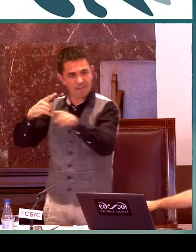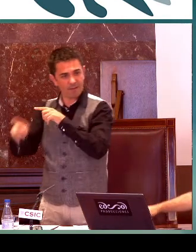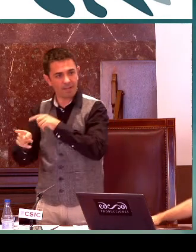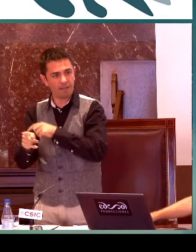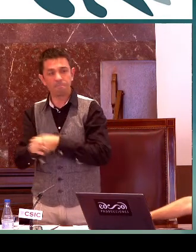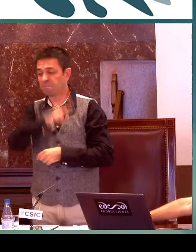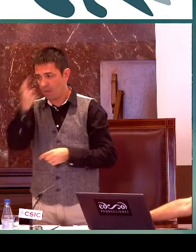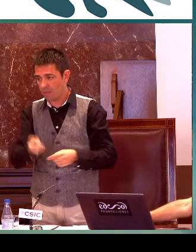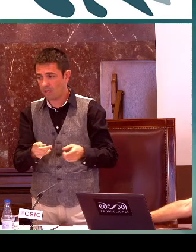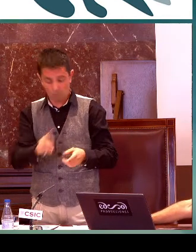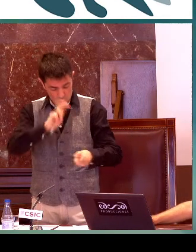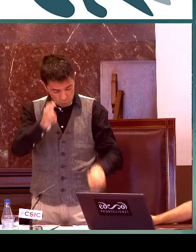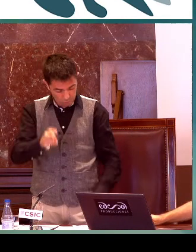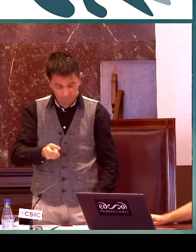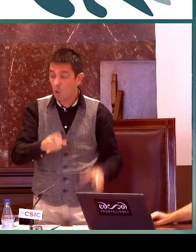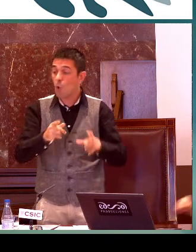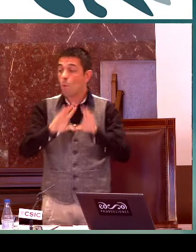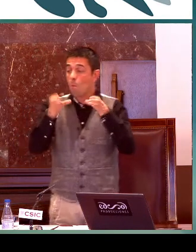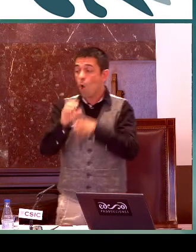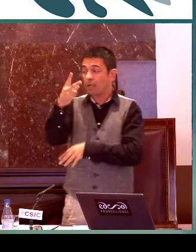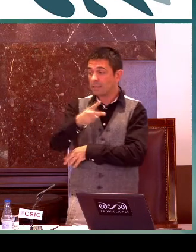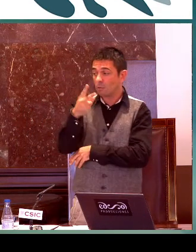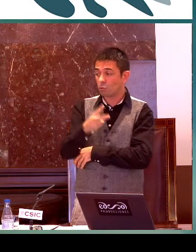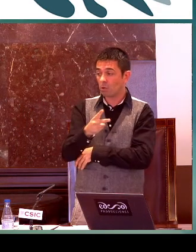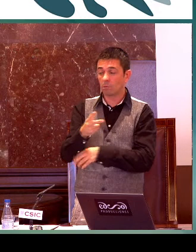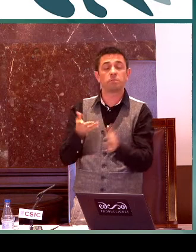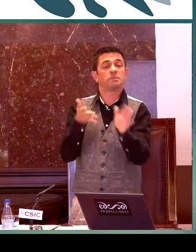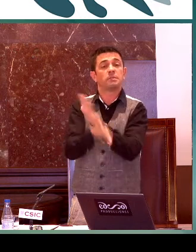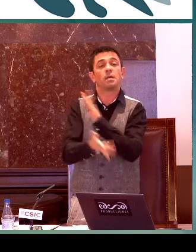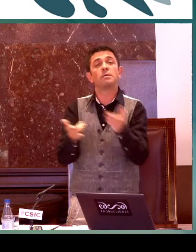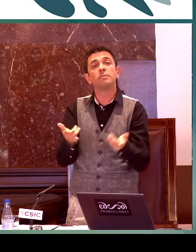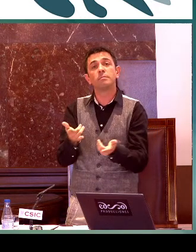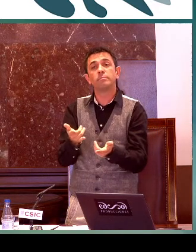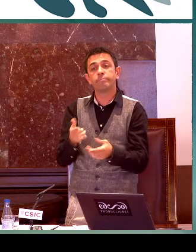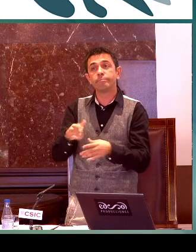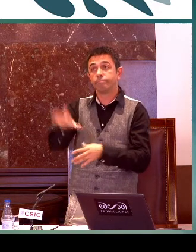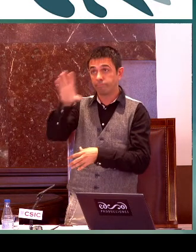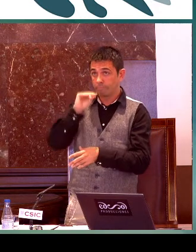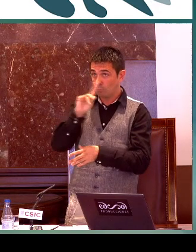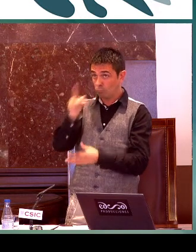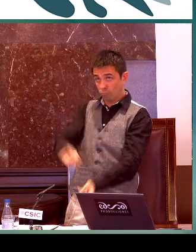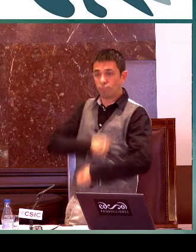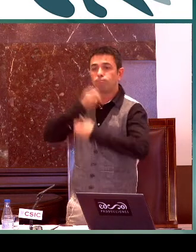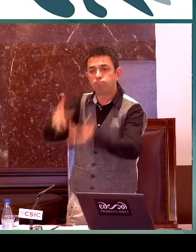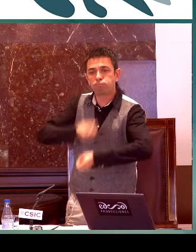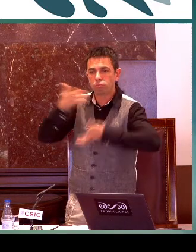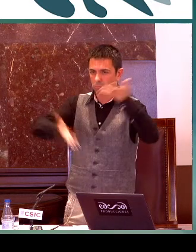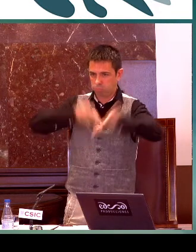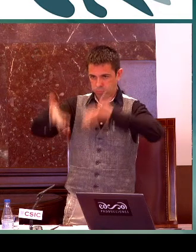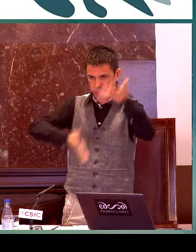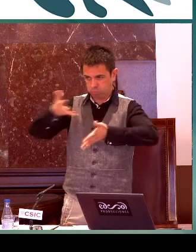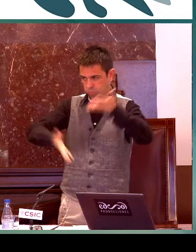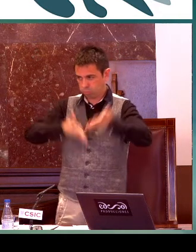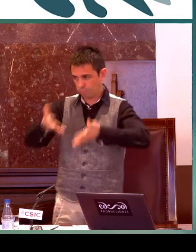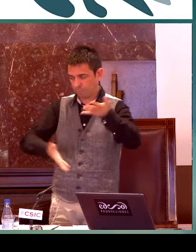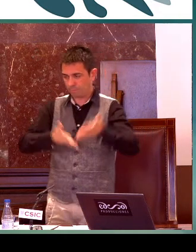depende de percepciones, de cómo interiorice el texto y el bloque segundo sería